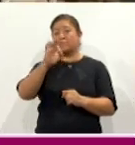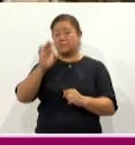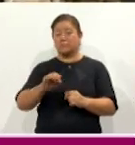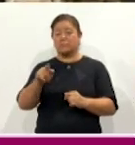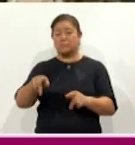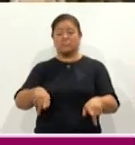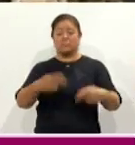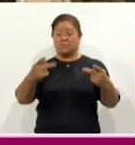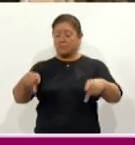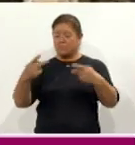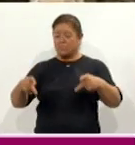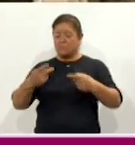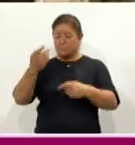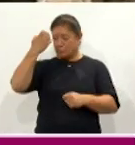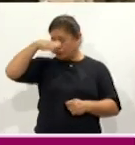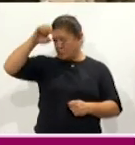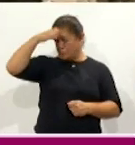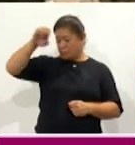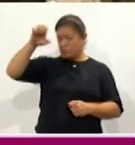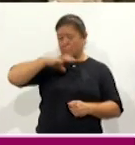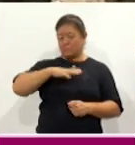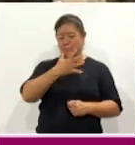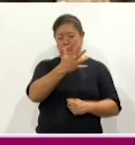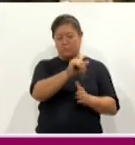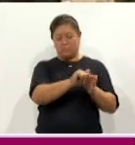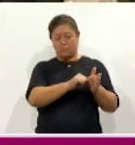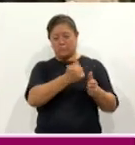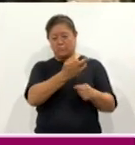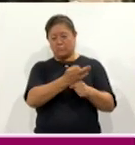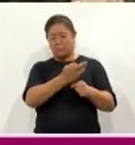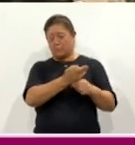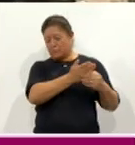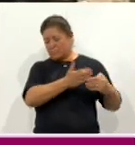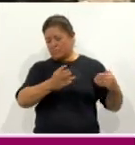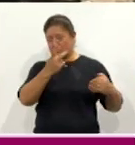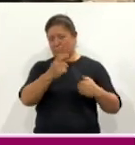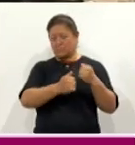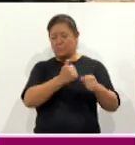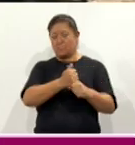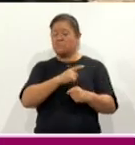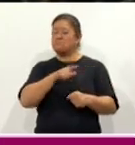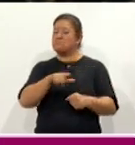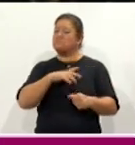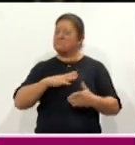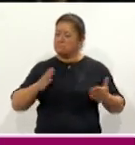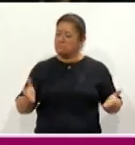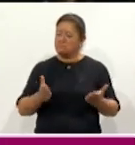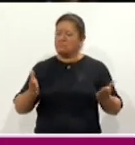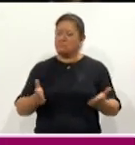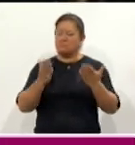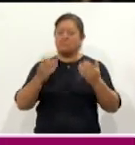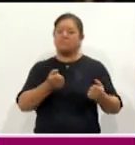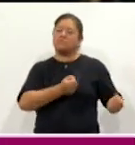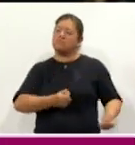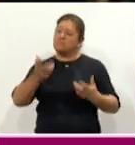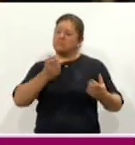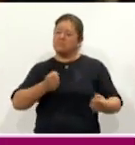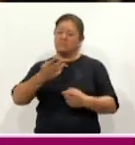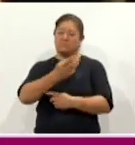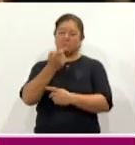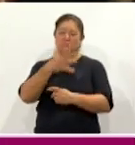las ventas del sector al exterior en los primeros cinco meses del año recibieron un considerable empujón de las exportaciones de 310